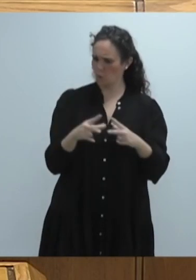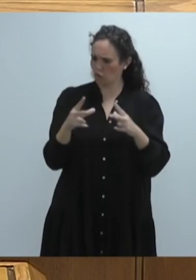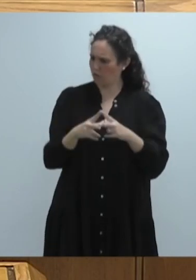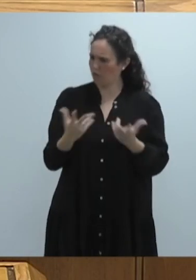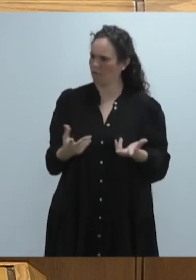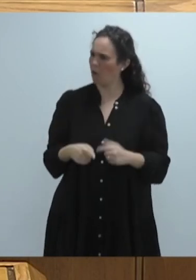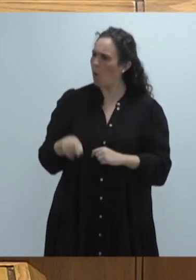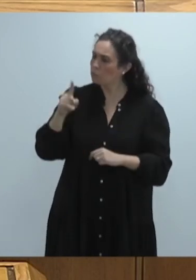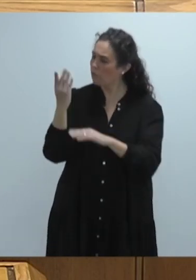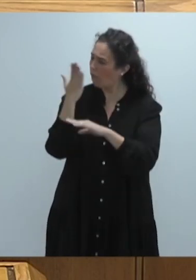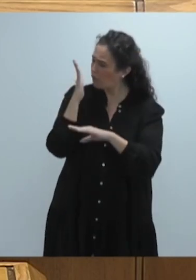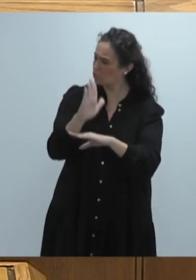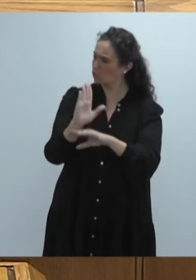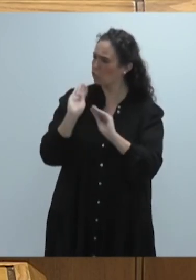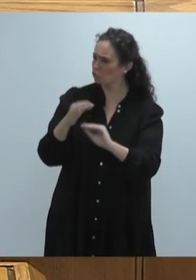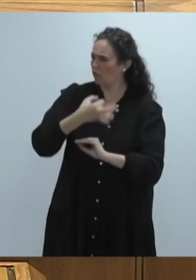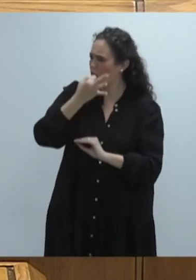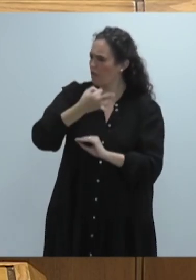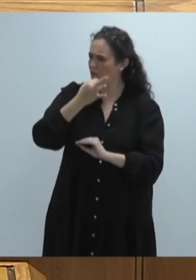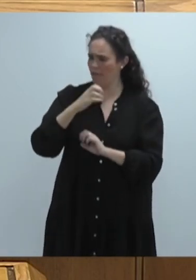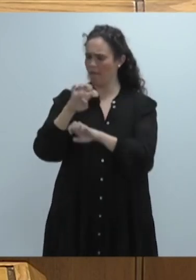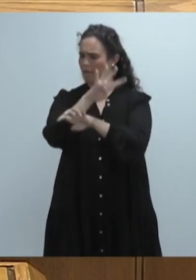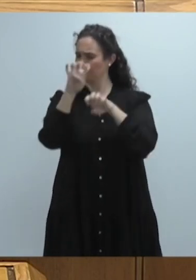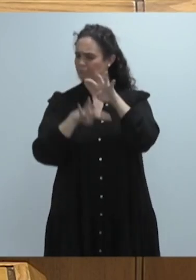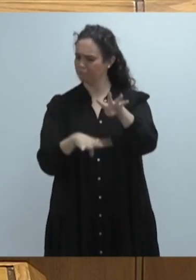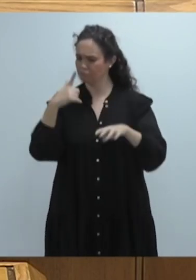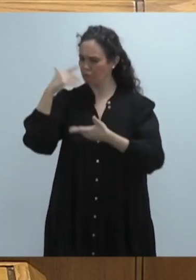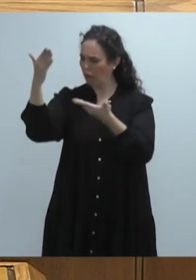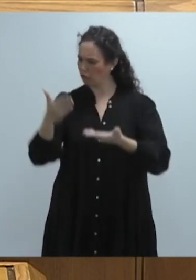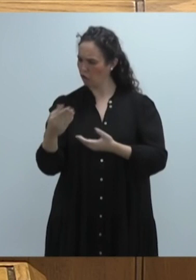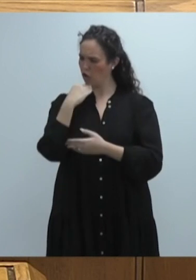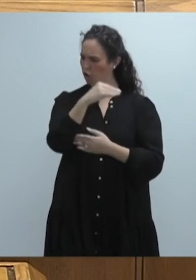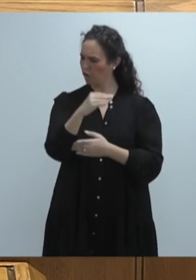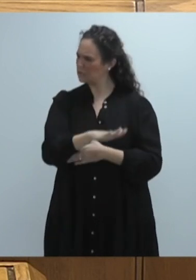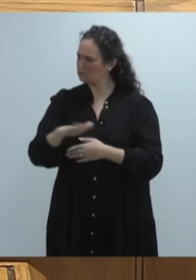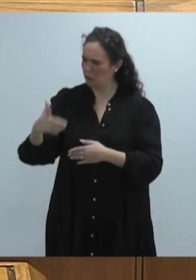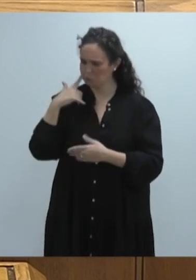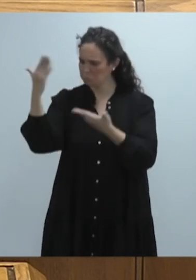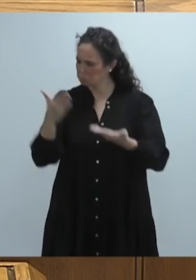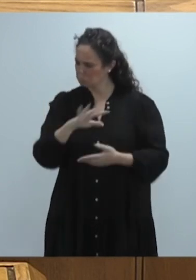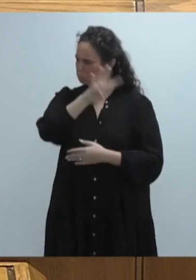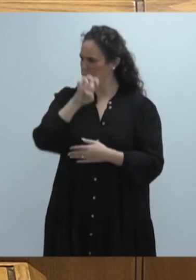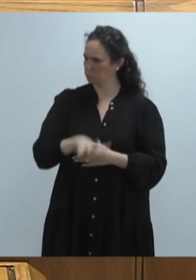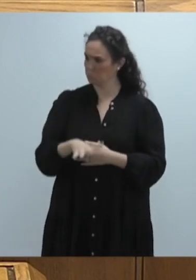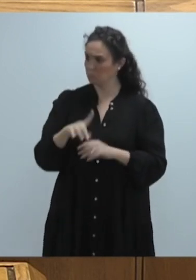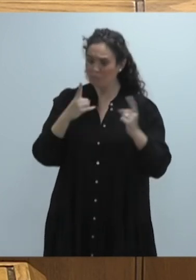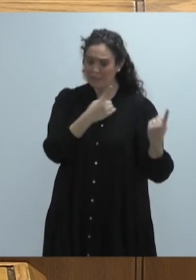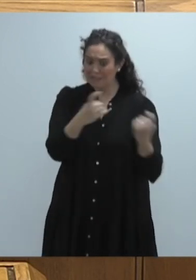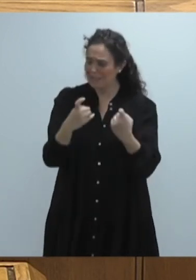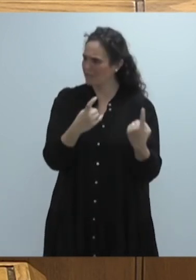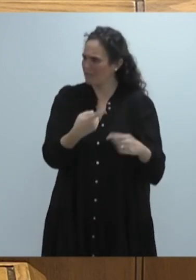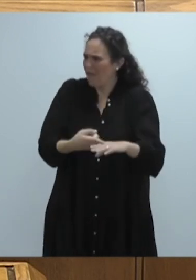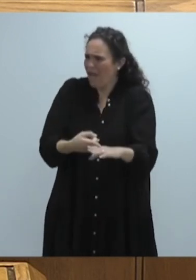Usted con su actitud y sus palabras está cuestionando que se acoja a jóvenes y menores que han llegado y se encuentran en una situación de extrema necesidad,